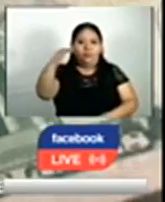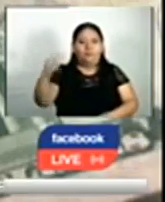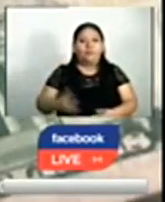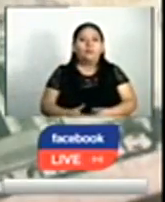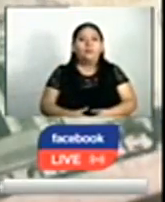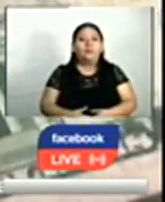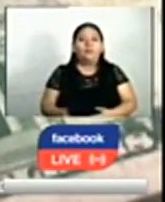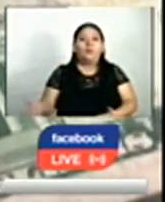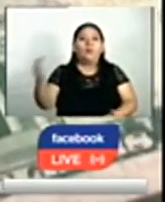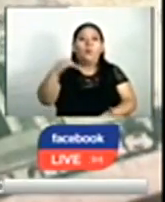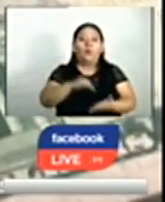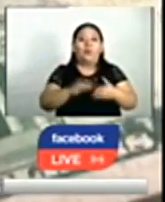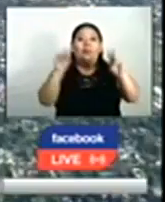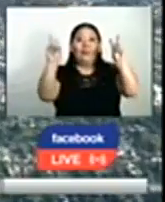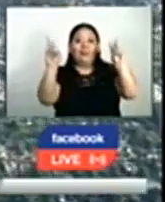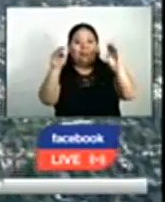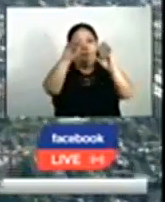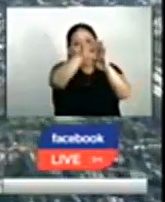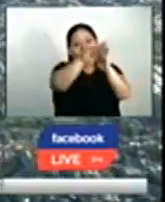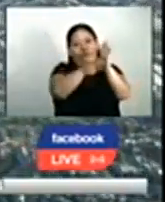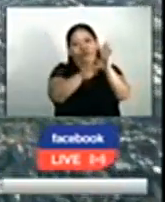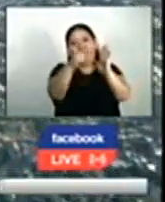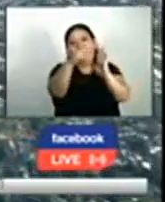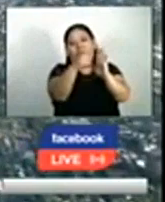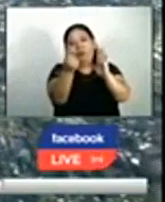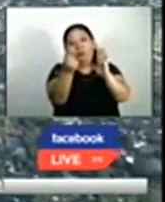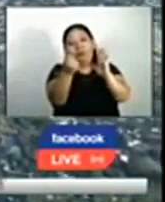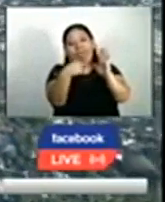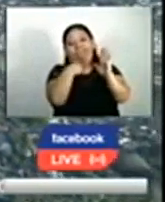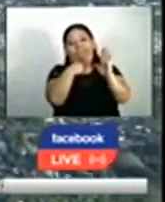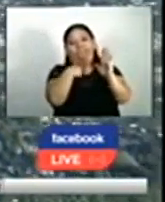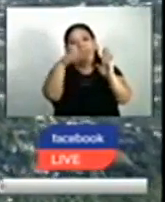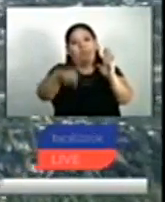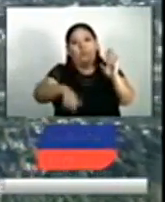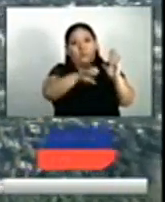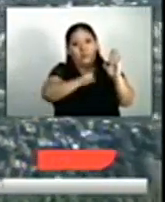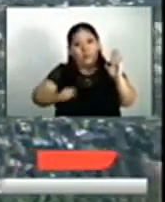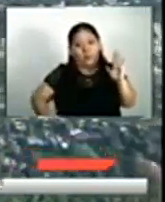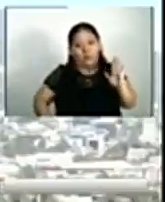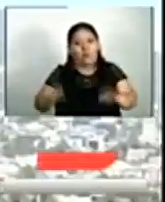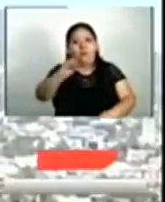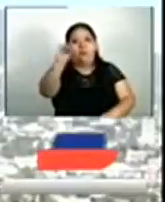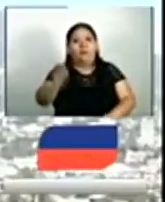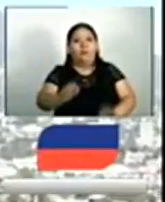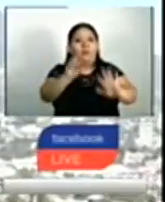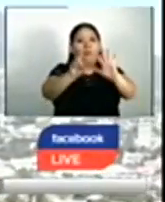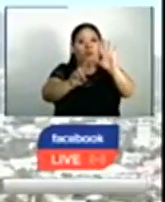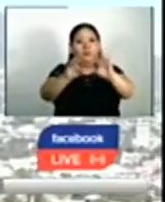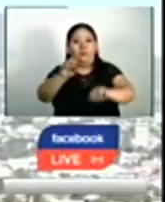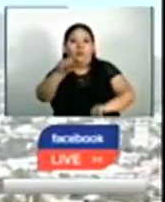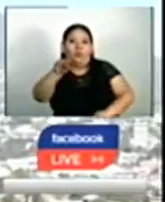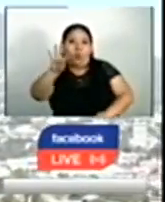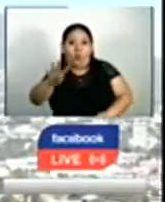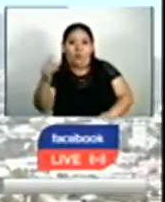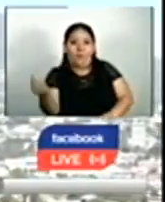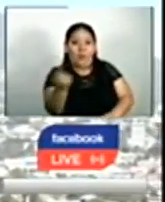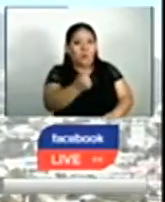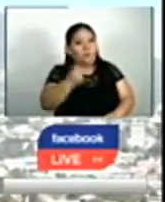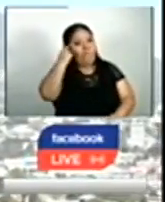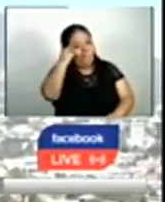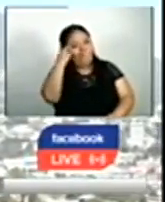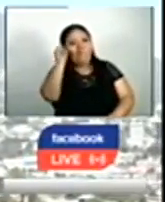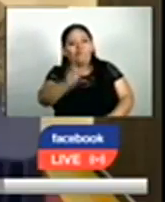Nuevamente la economía se posiciona como el principal problema que afecta al país. El 70.4% de la población así lo